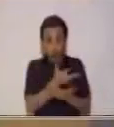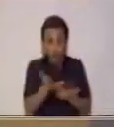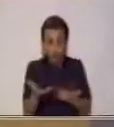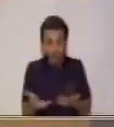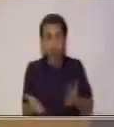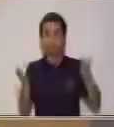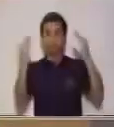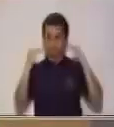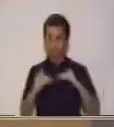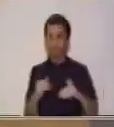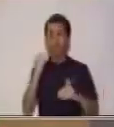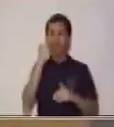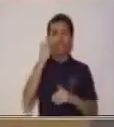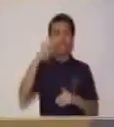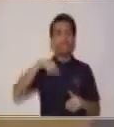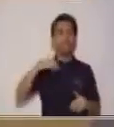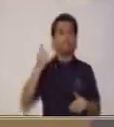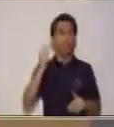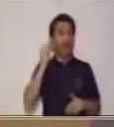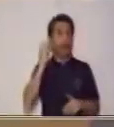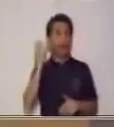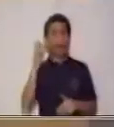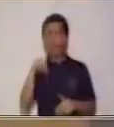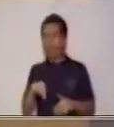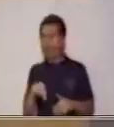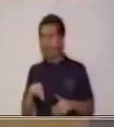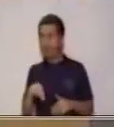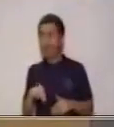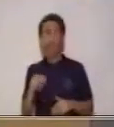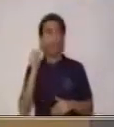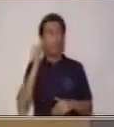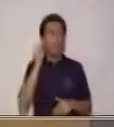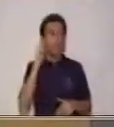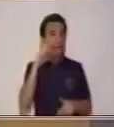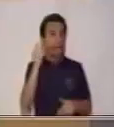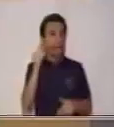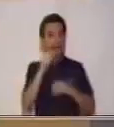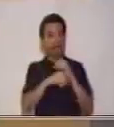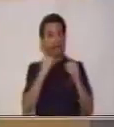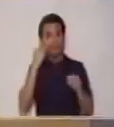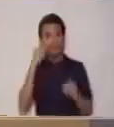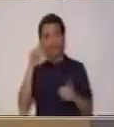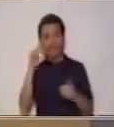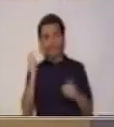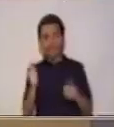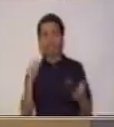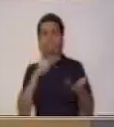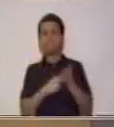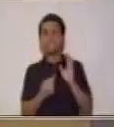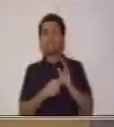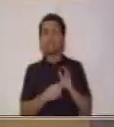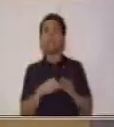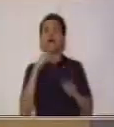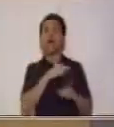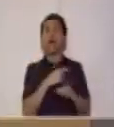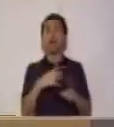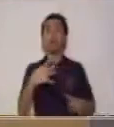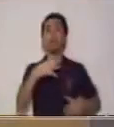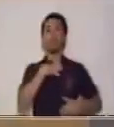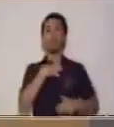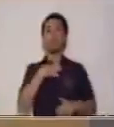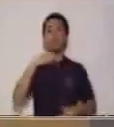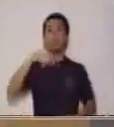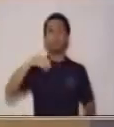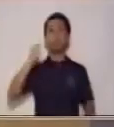Aquella que yo voy a ver y voy a recordar fácilmente que es un chocolate. Por ejemplo, en este caso, la